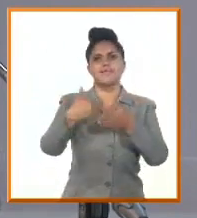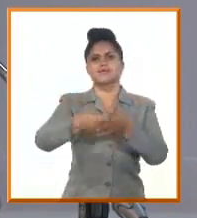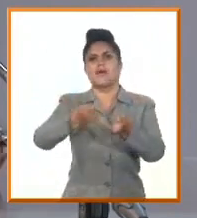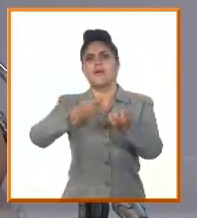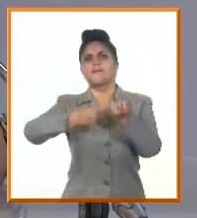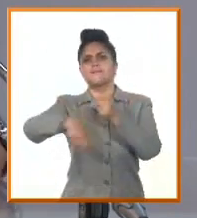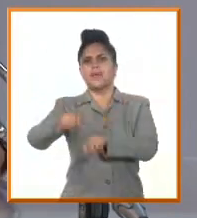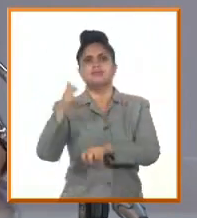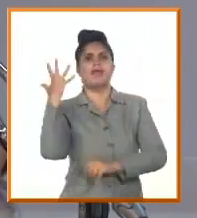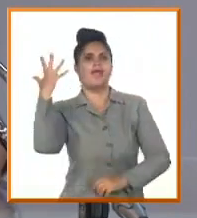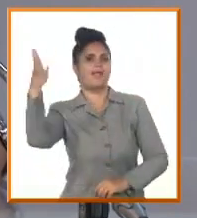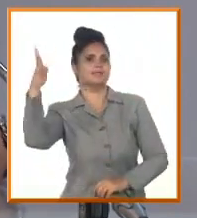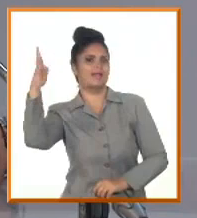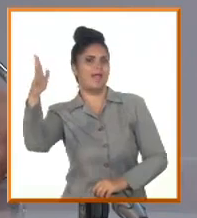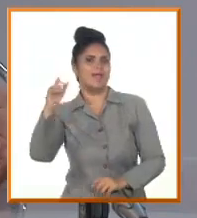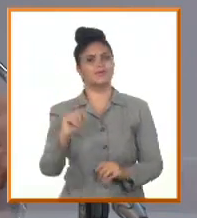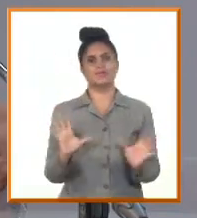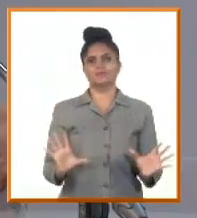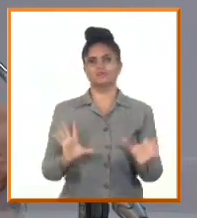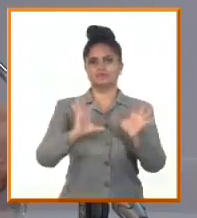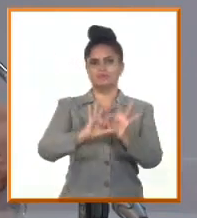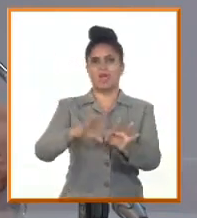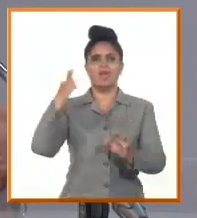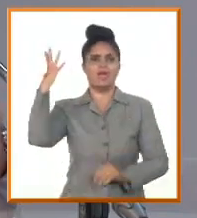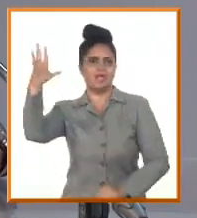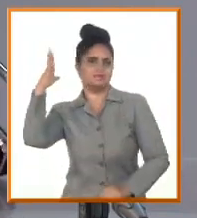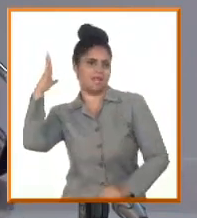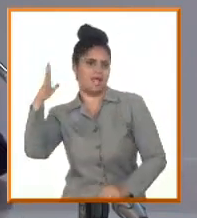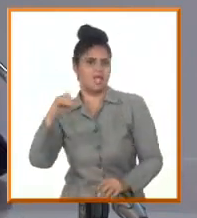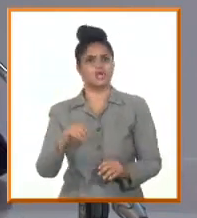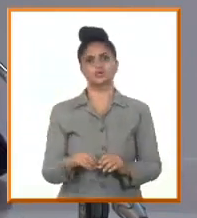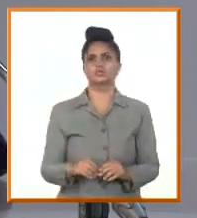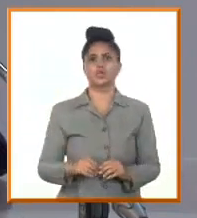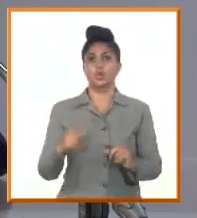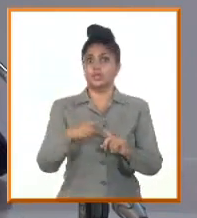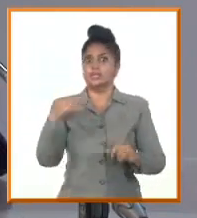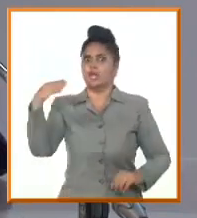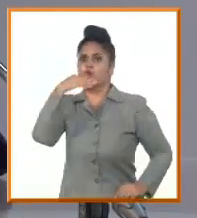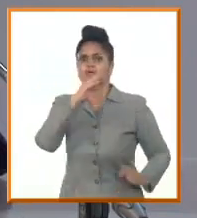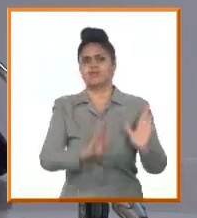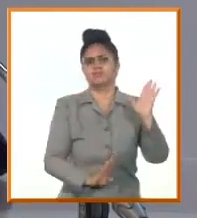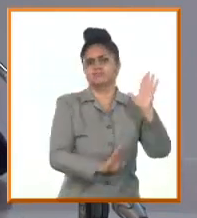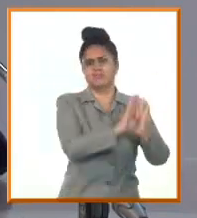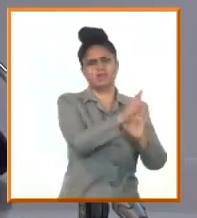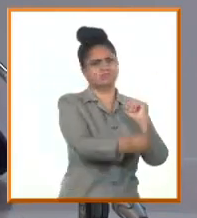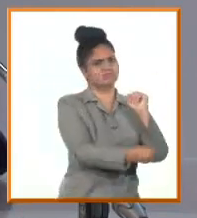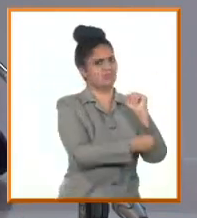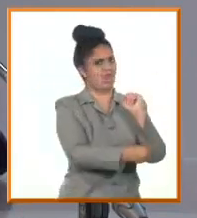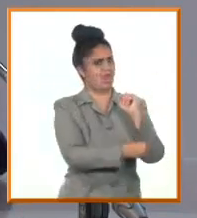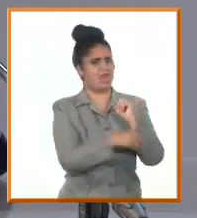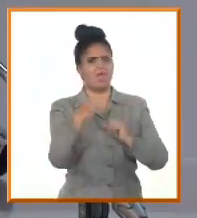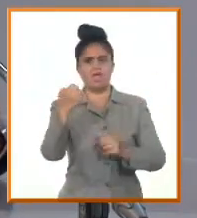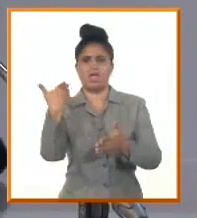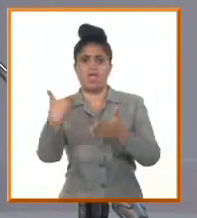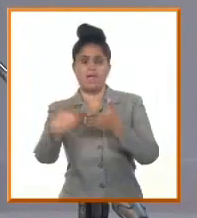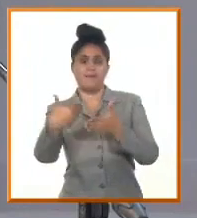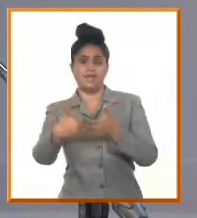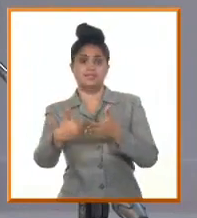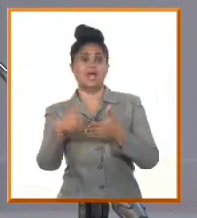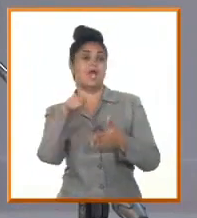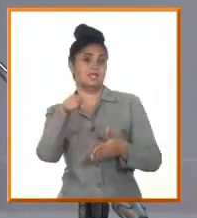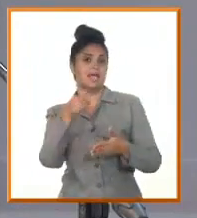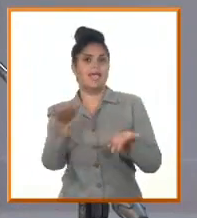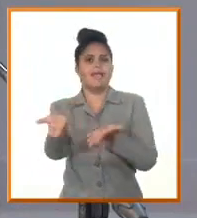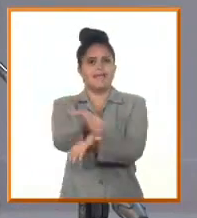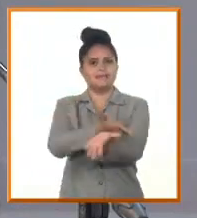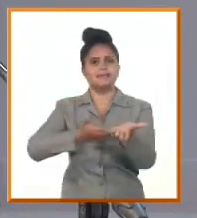nivel de base tecnológica avanzado. Y en empresas que no solo exporten, que yo pienso que todavía sigue siendo un concepto